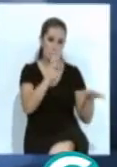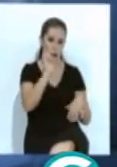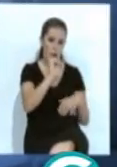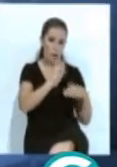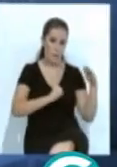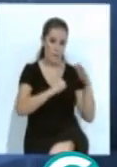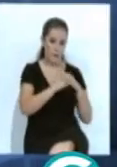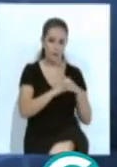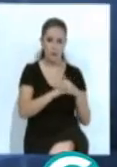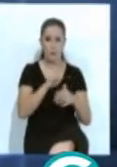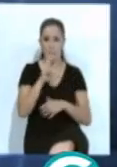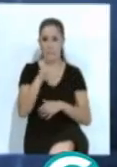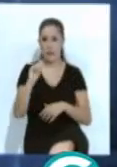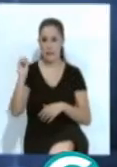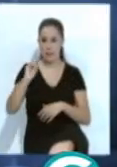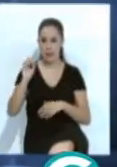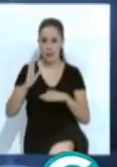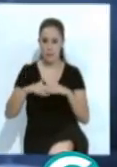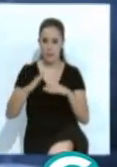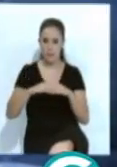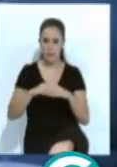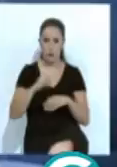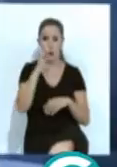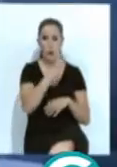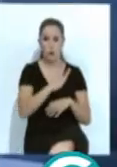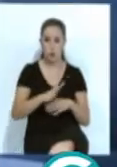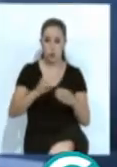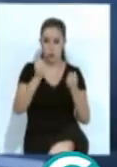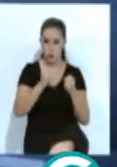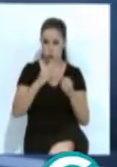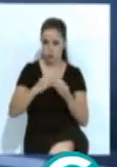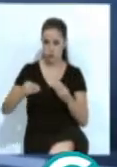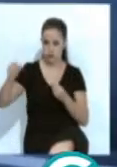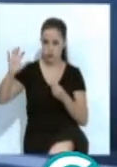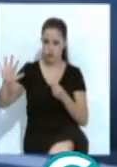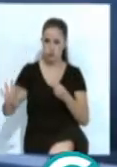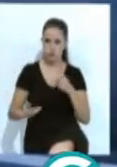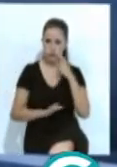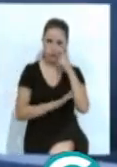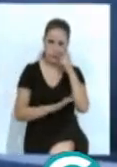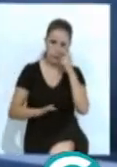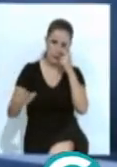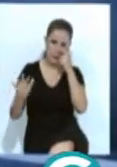grados de máxima y los 20 grados de mínima, los vientos serán del noreste en el litoral.